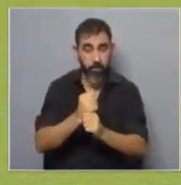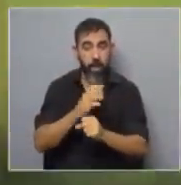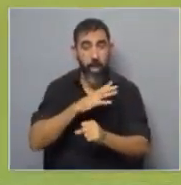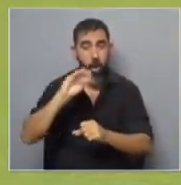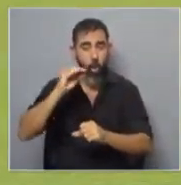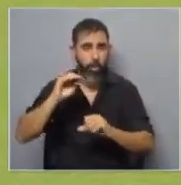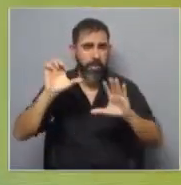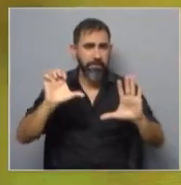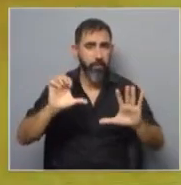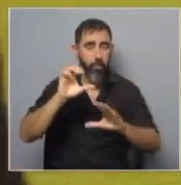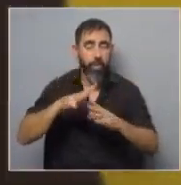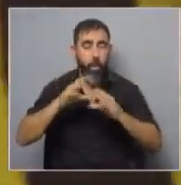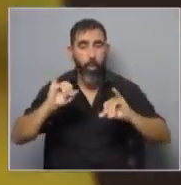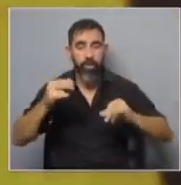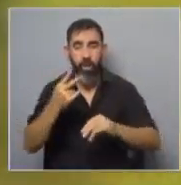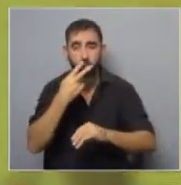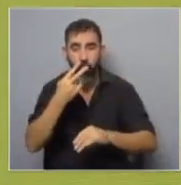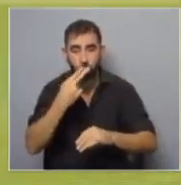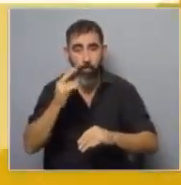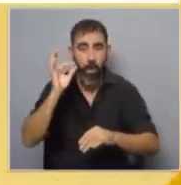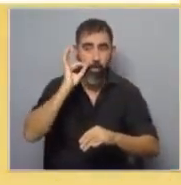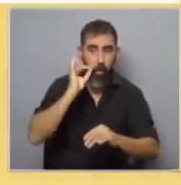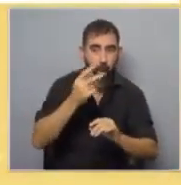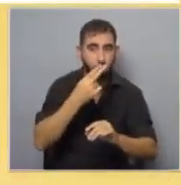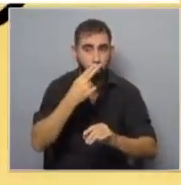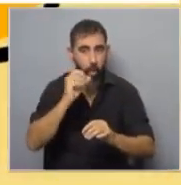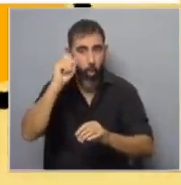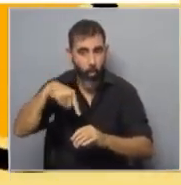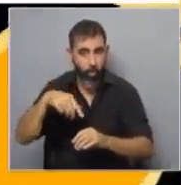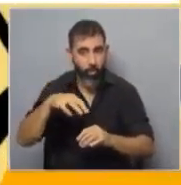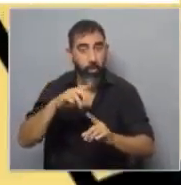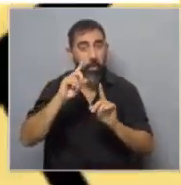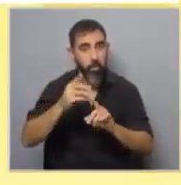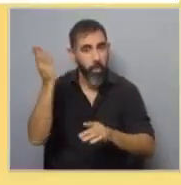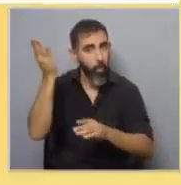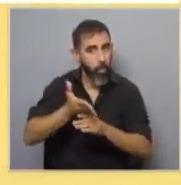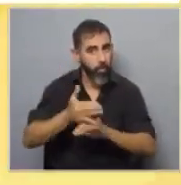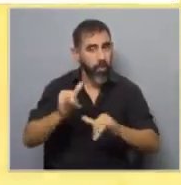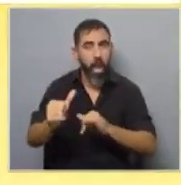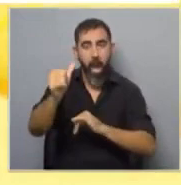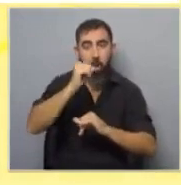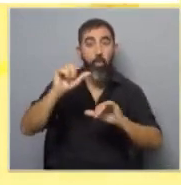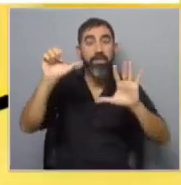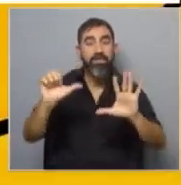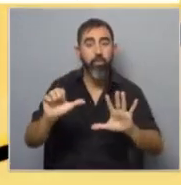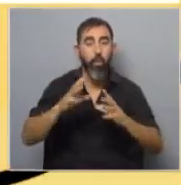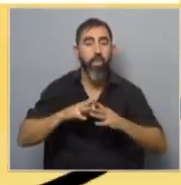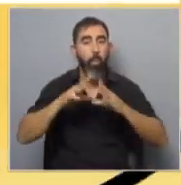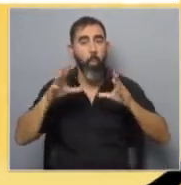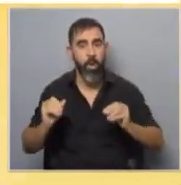pibes de sextos de escuela que ya están fumando o tabaco o marihuana y un porcentaje interesante que ya está consumiendo alcohol en sextos de escuela.